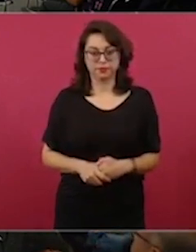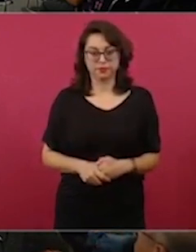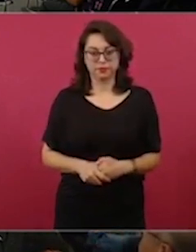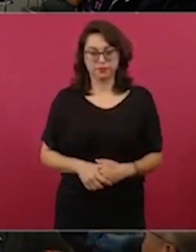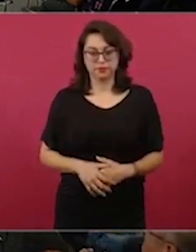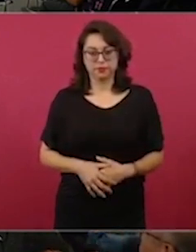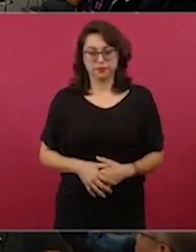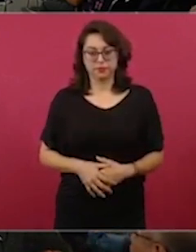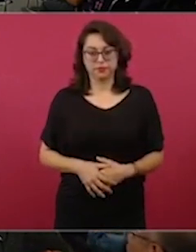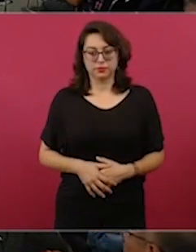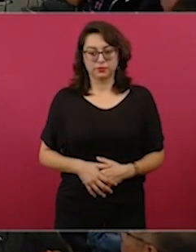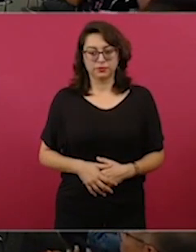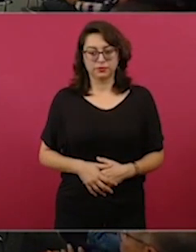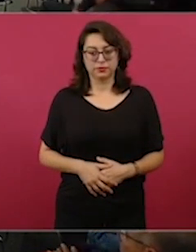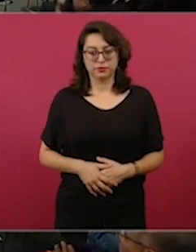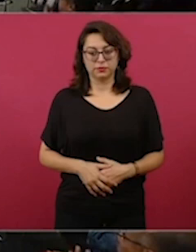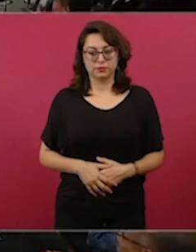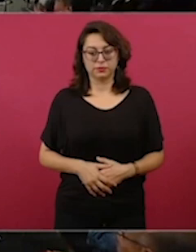Este es Silvano.